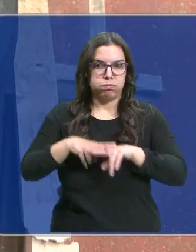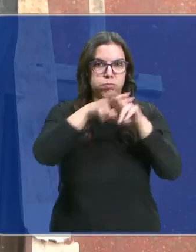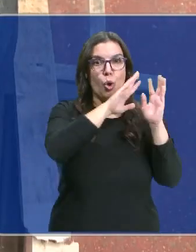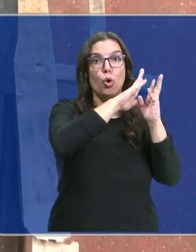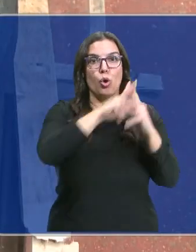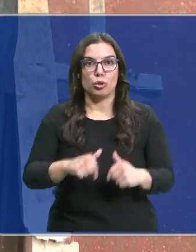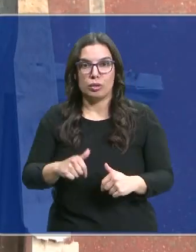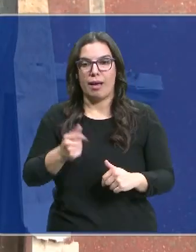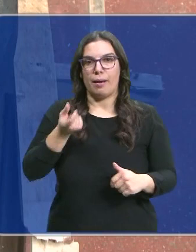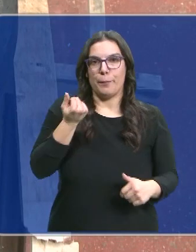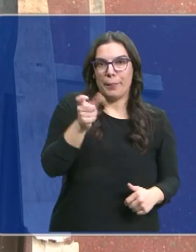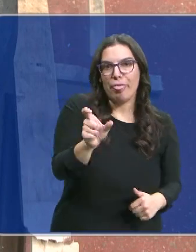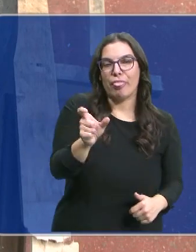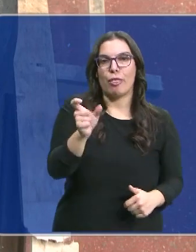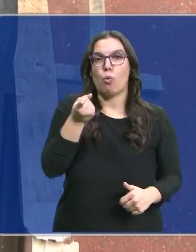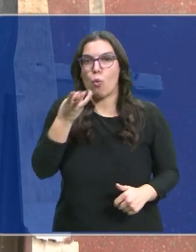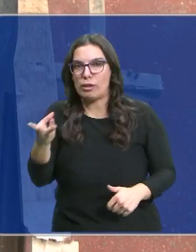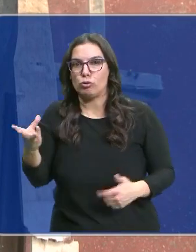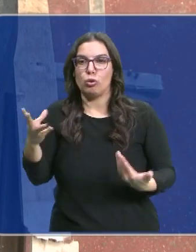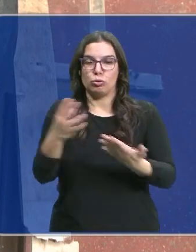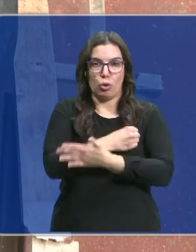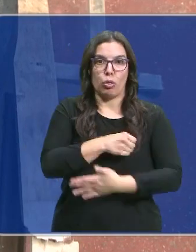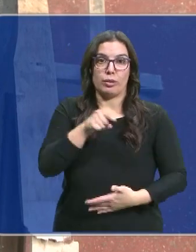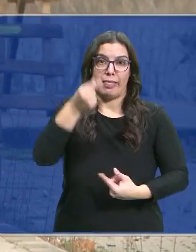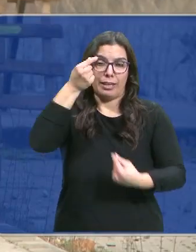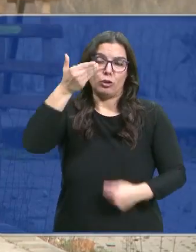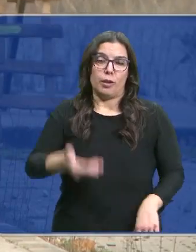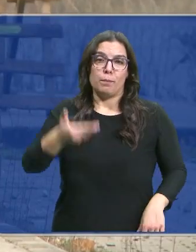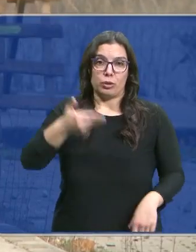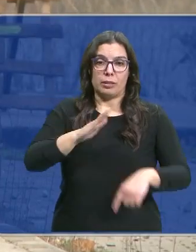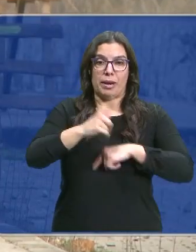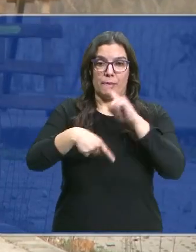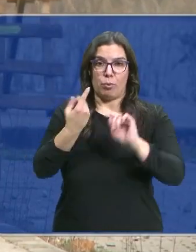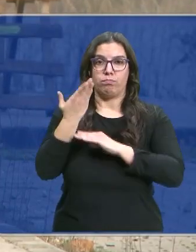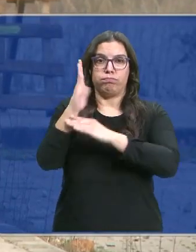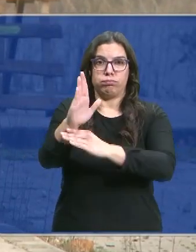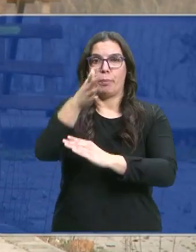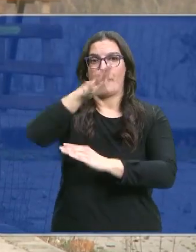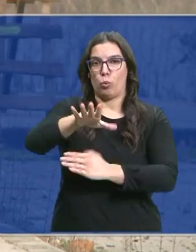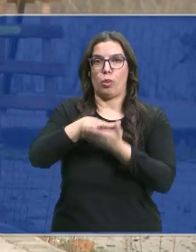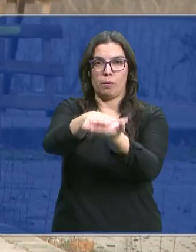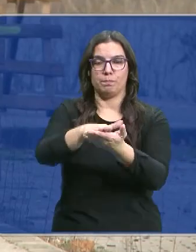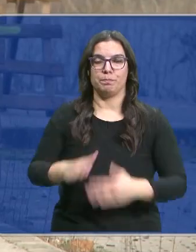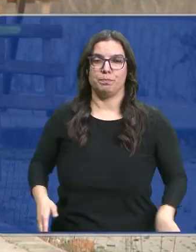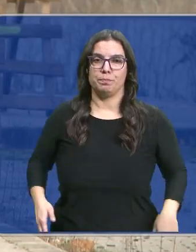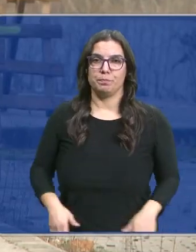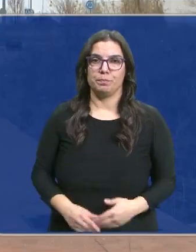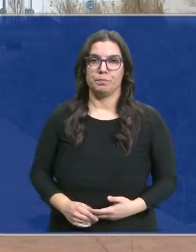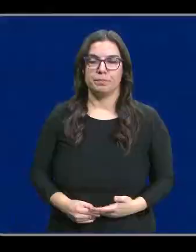contabilizar los costes del robo, que es un dato precisamente muy importante para presentar esa denuncia.